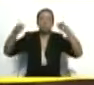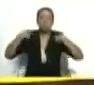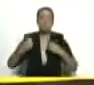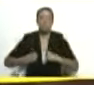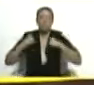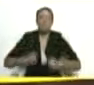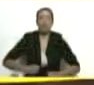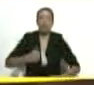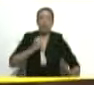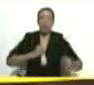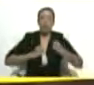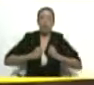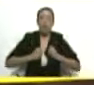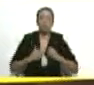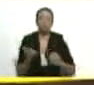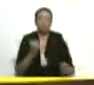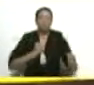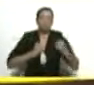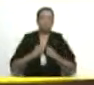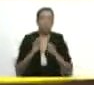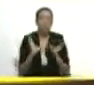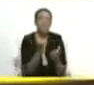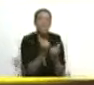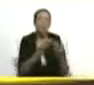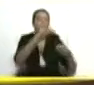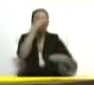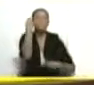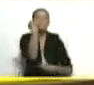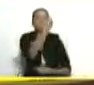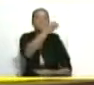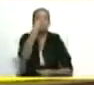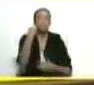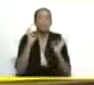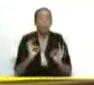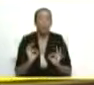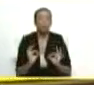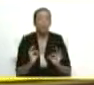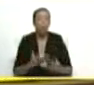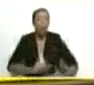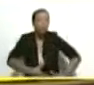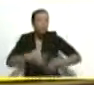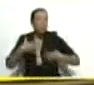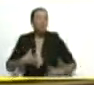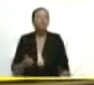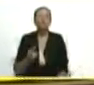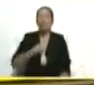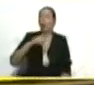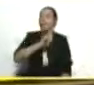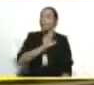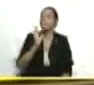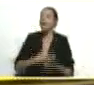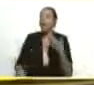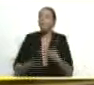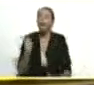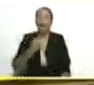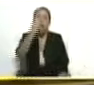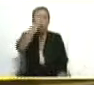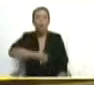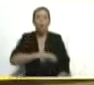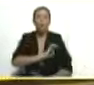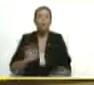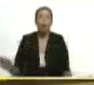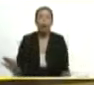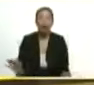contra la mezquindad del capitalismo, contra el egocentrismo que se siembra